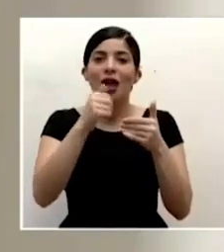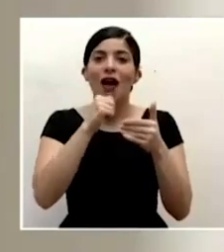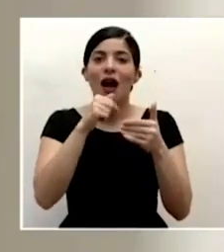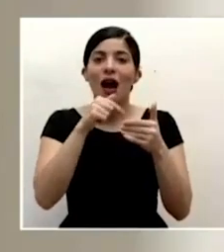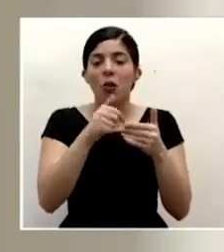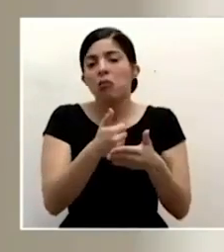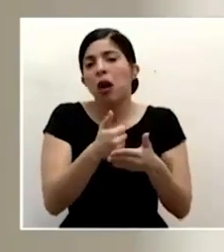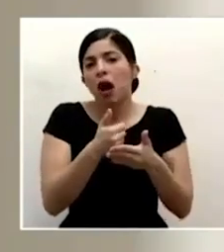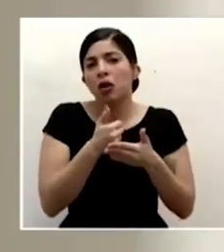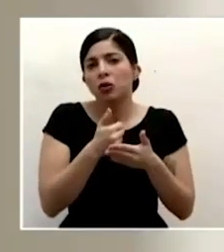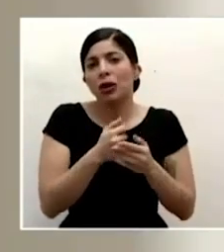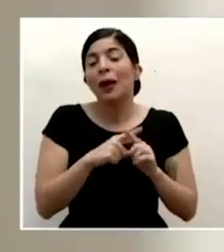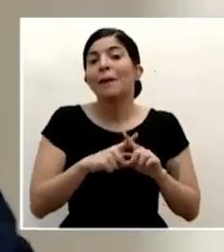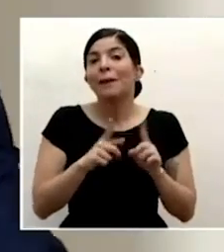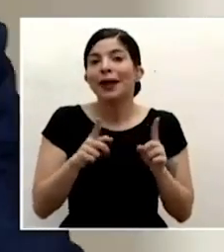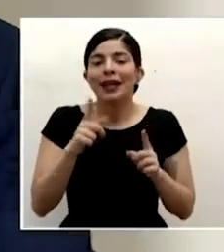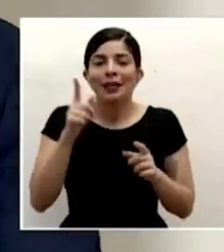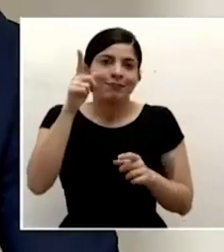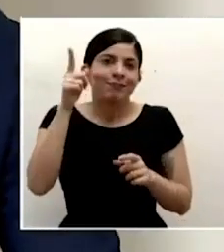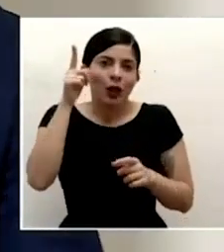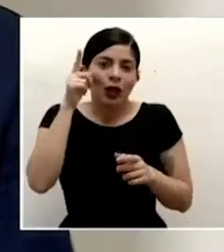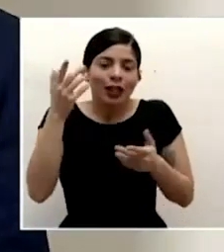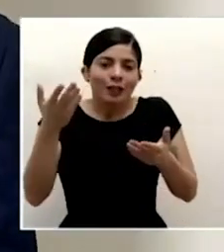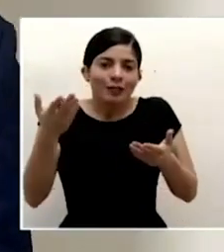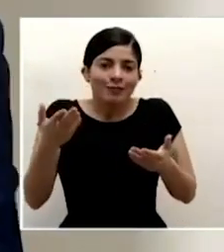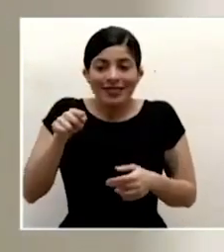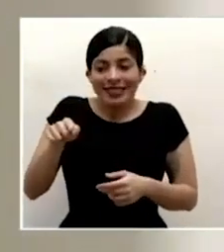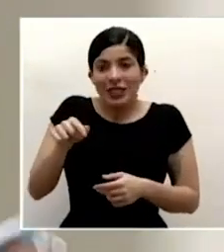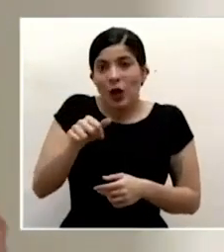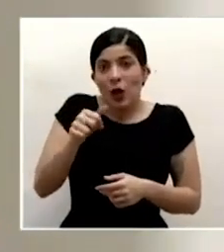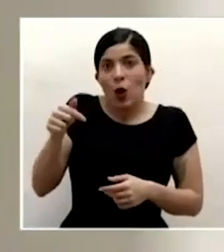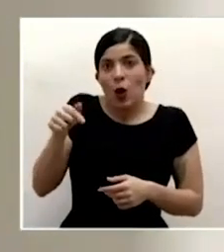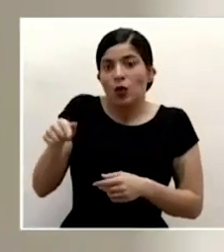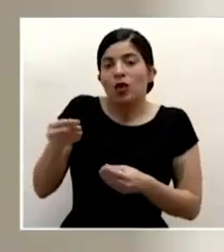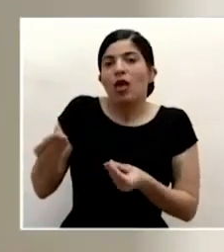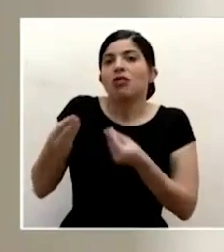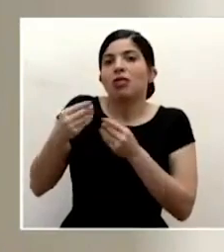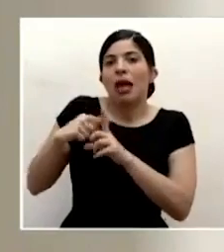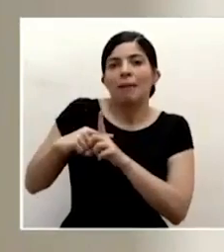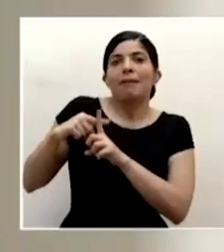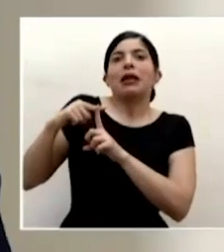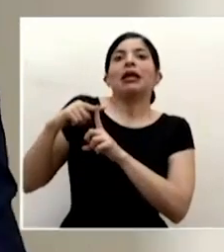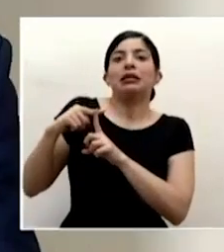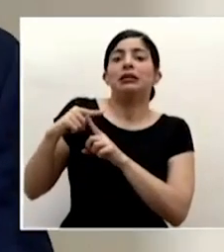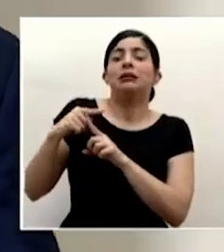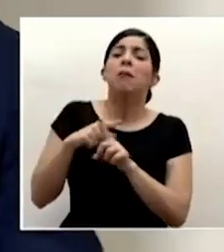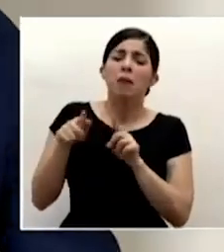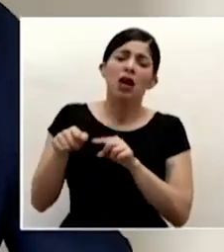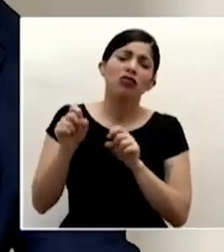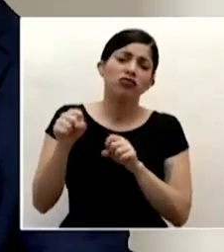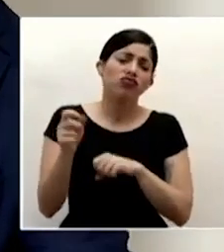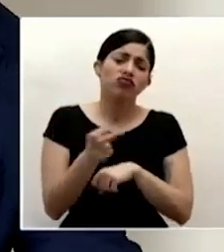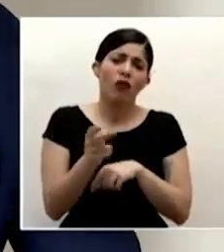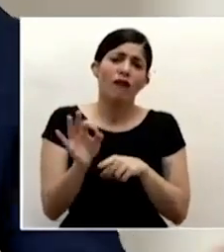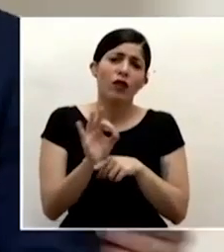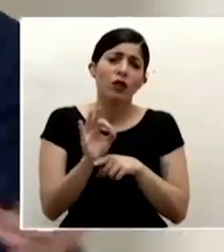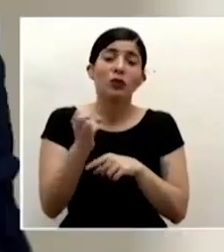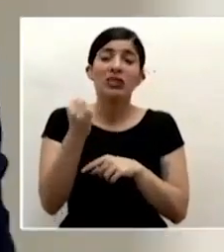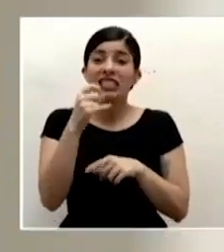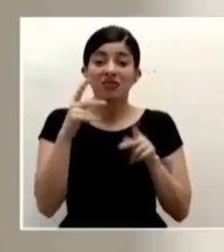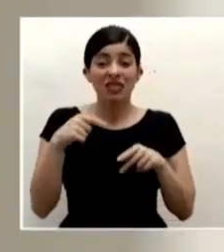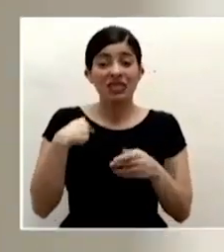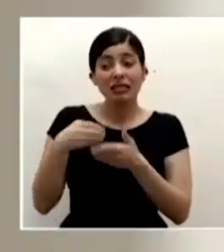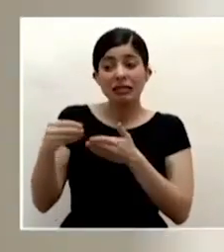pero obviamente las estas pues confieren un grado un poco mayor pero si son efectivos es decir la gente no puede conseguirlas